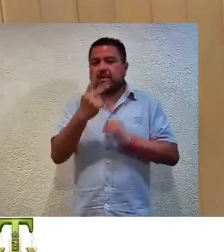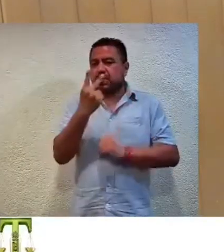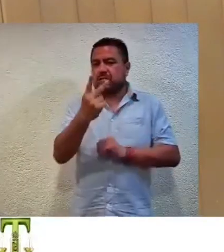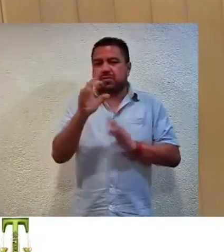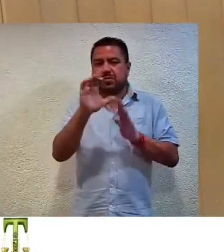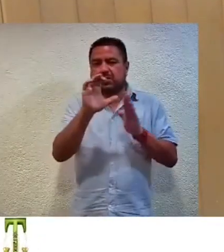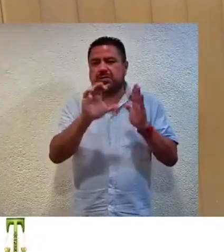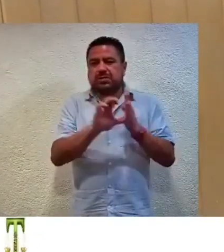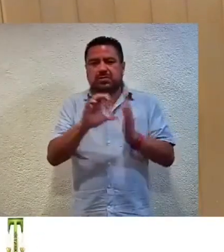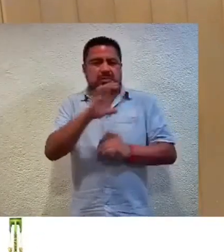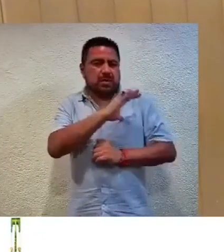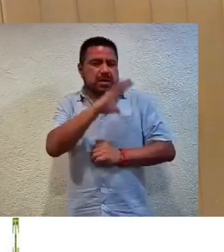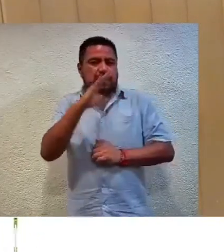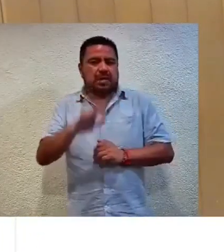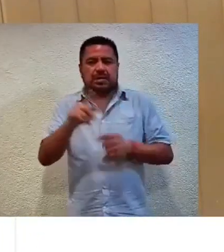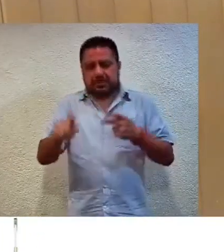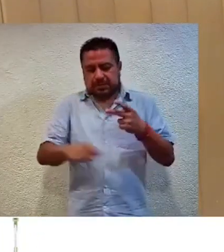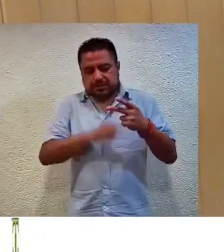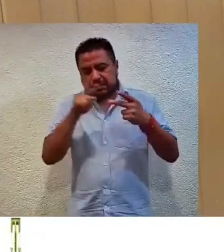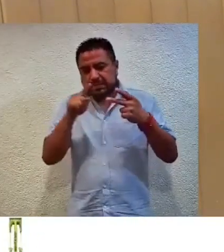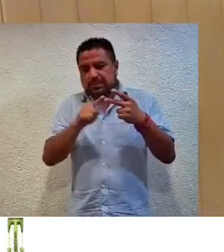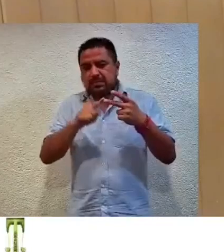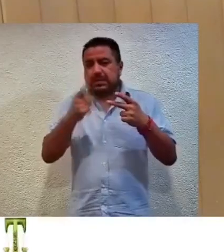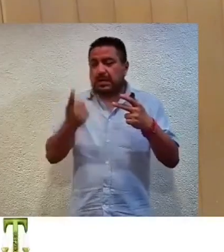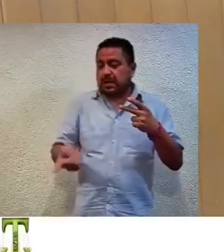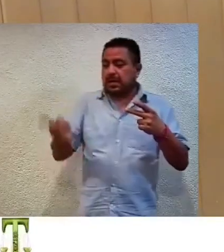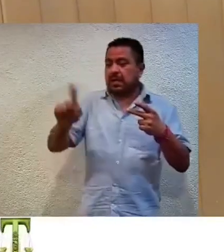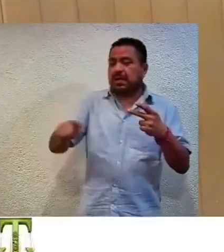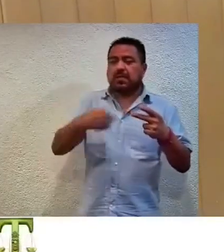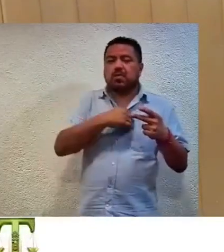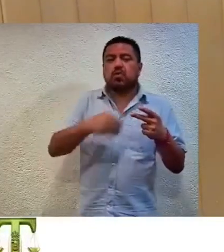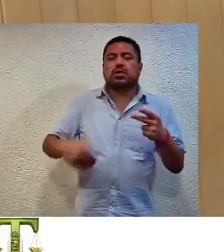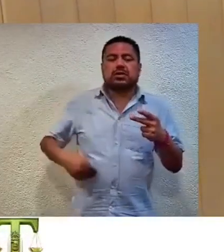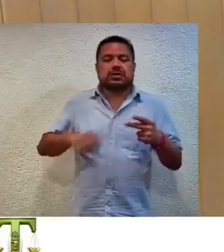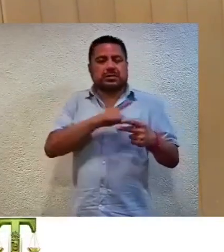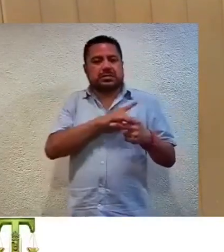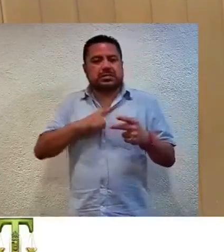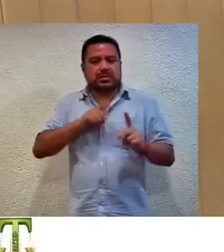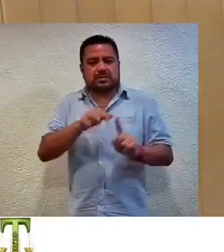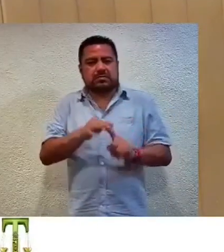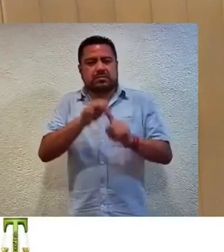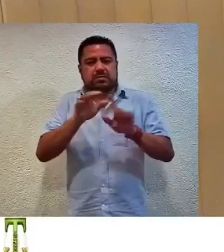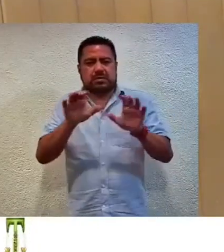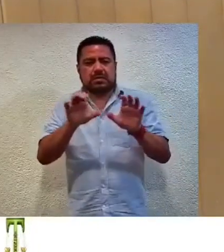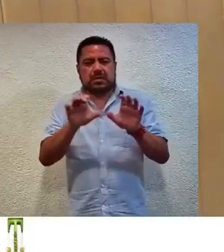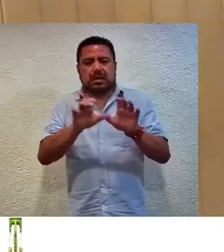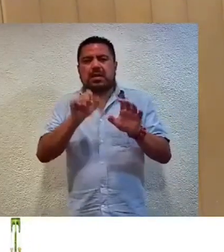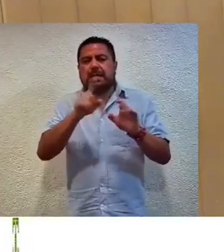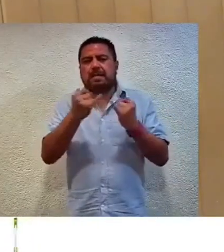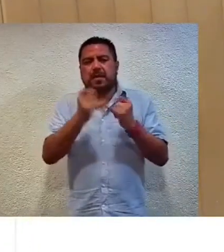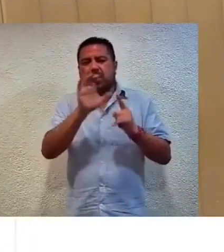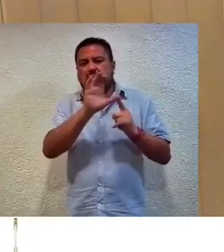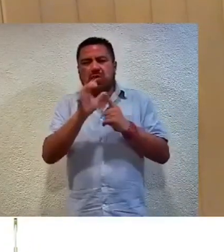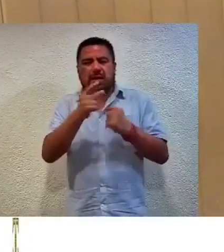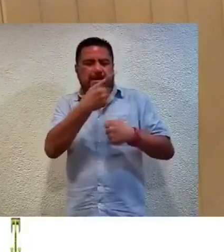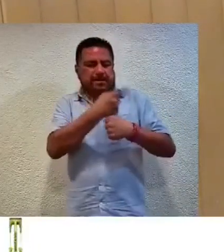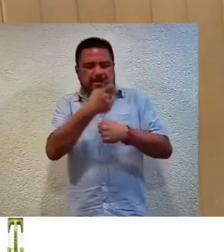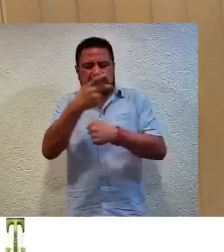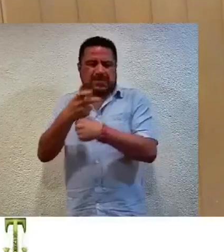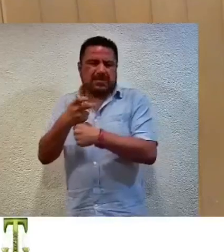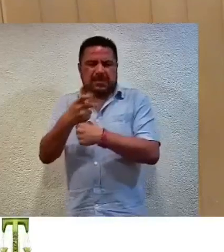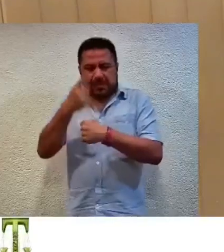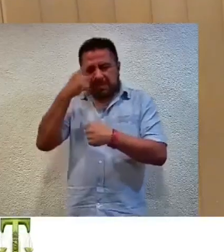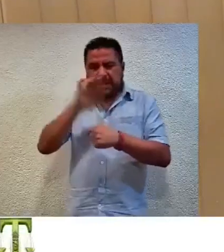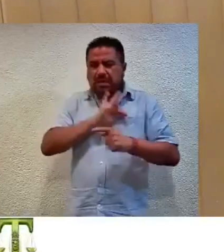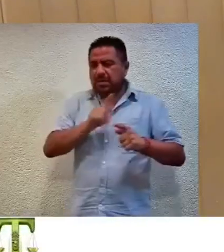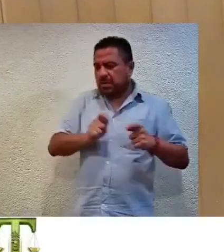Constitución General. Segundo, se ordena al ayuntamiento expedir los nombramientos y a la comisaría propietaria y al suplente, para